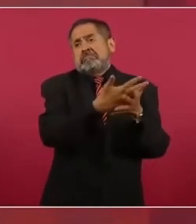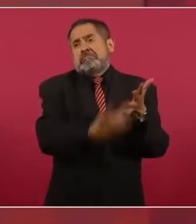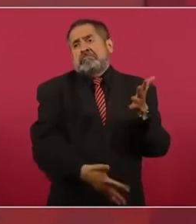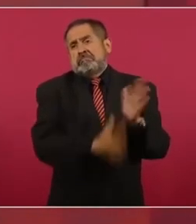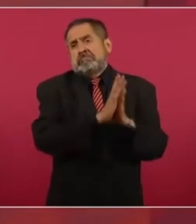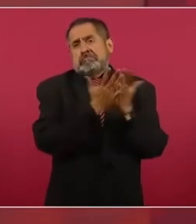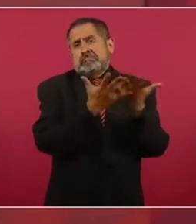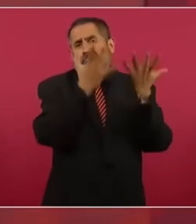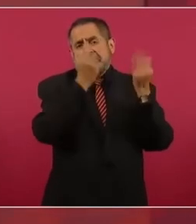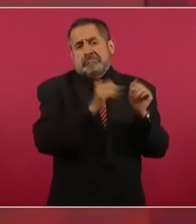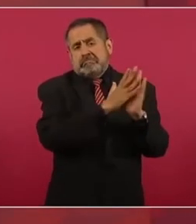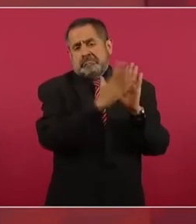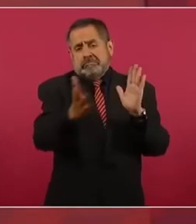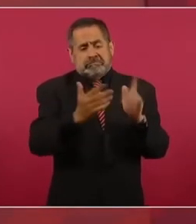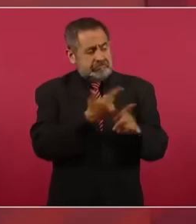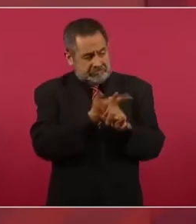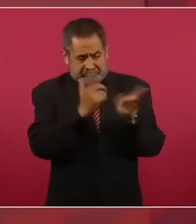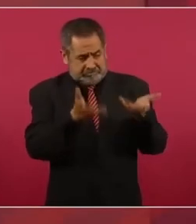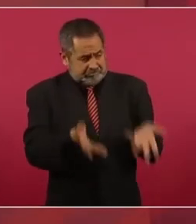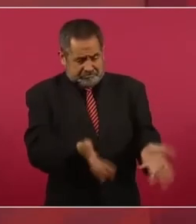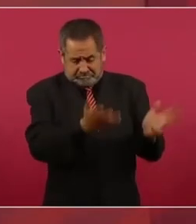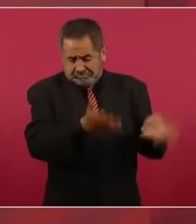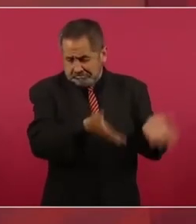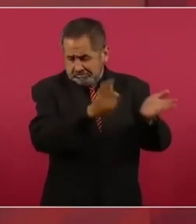quieran, con absoluta libertad